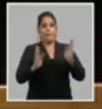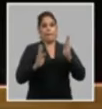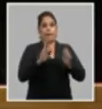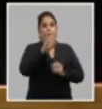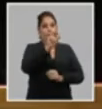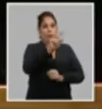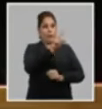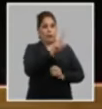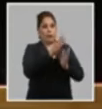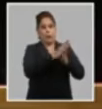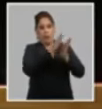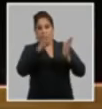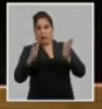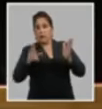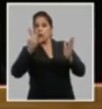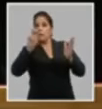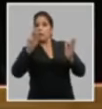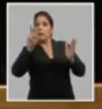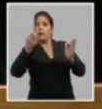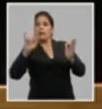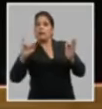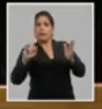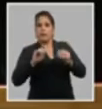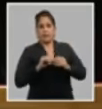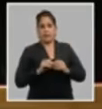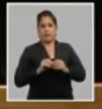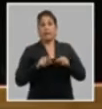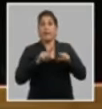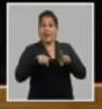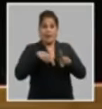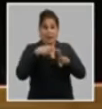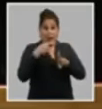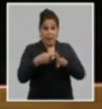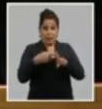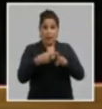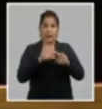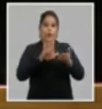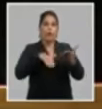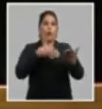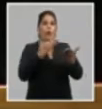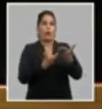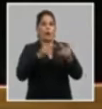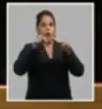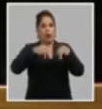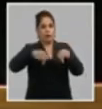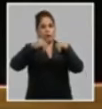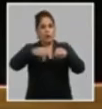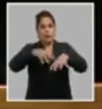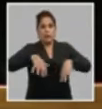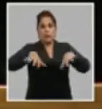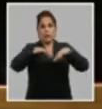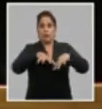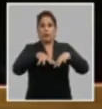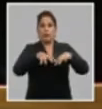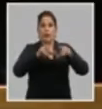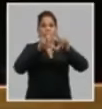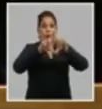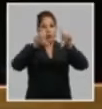2021-2026 y la propuesta de actualización de la